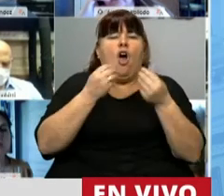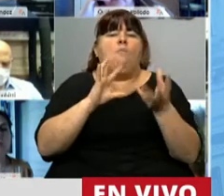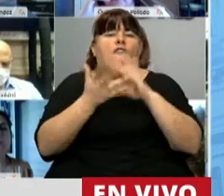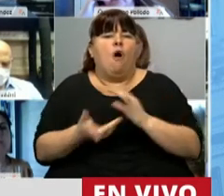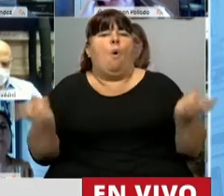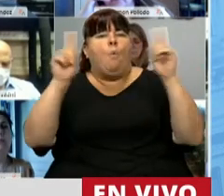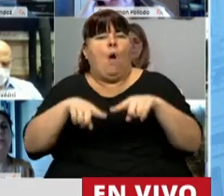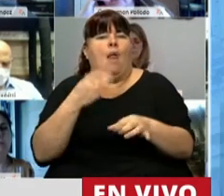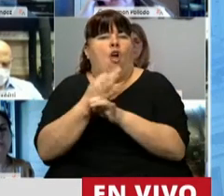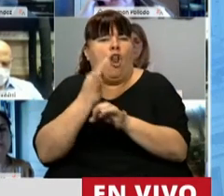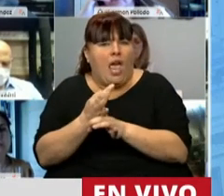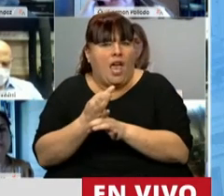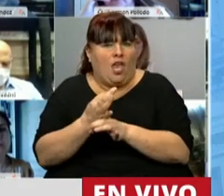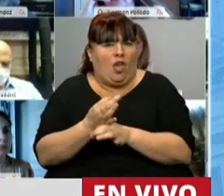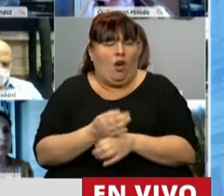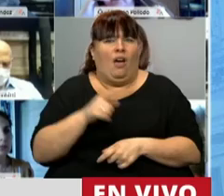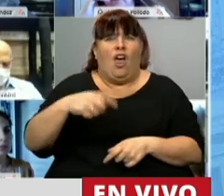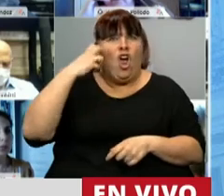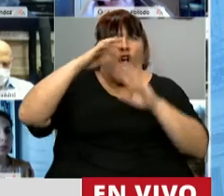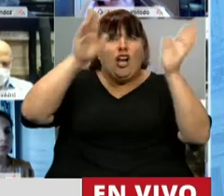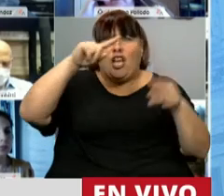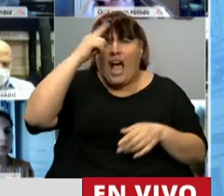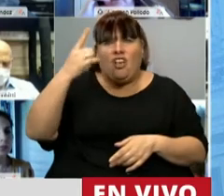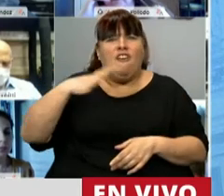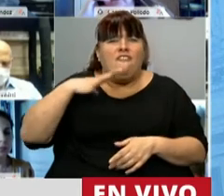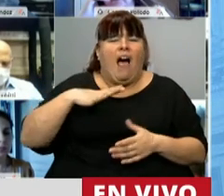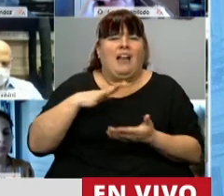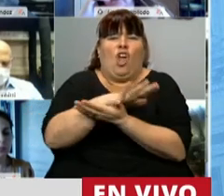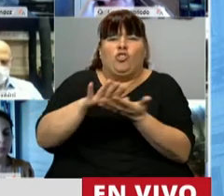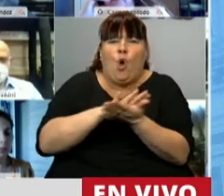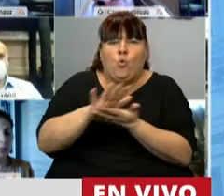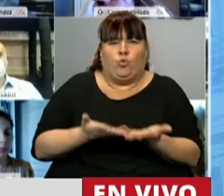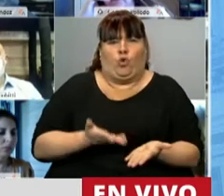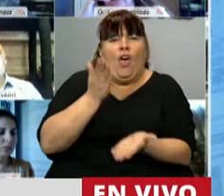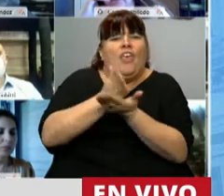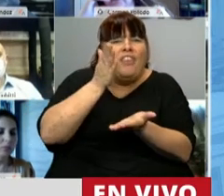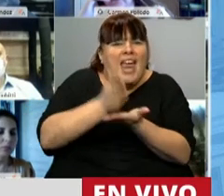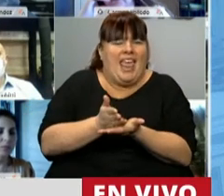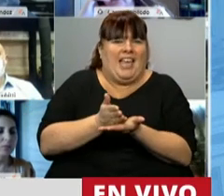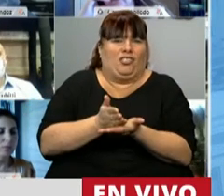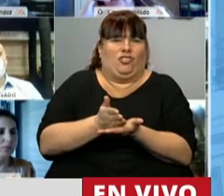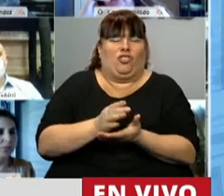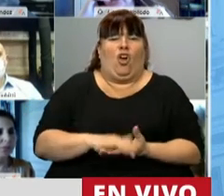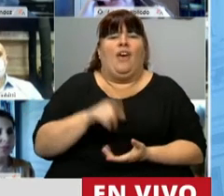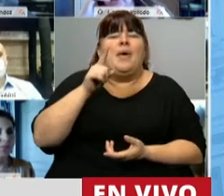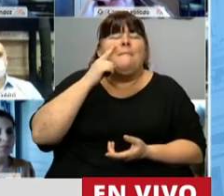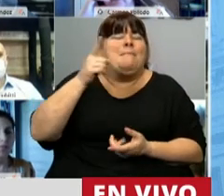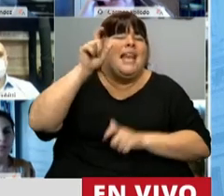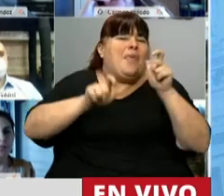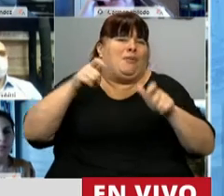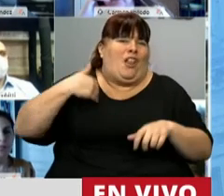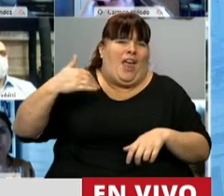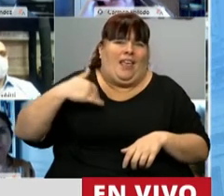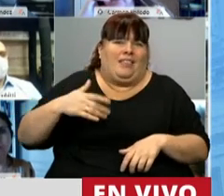qué manera volvemos a la clase y como Congreso de la Nación no hemos dado respuesta a los derechos conculcados de miles de